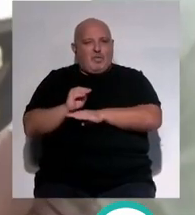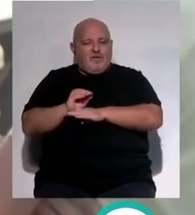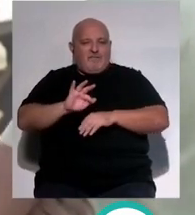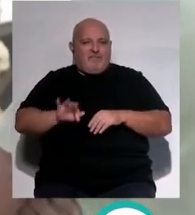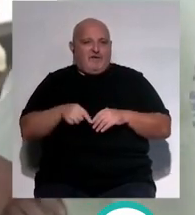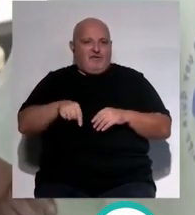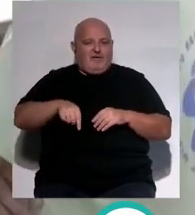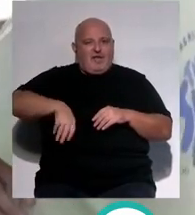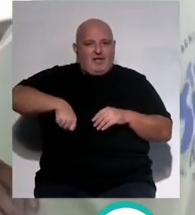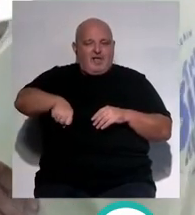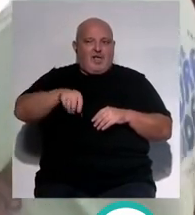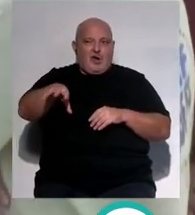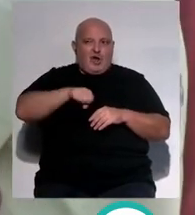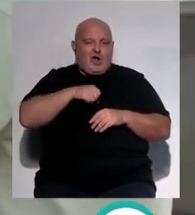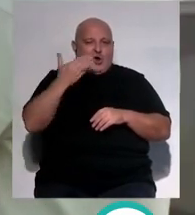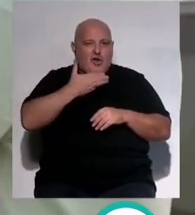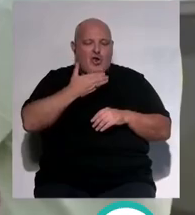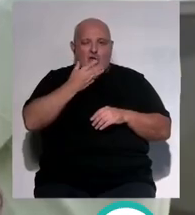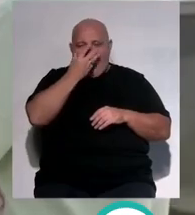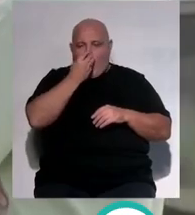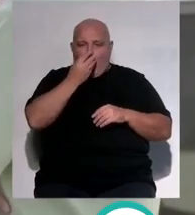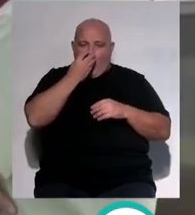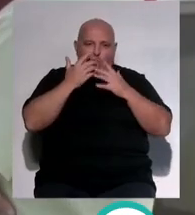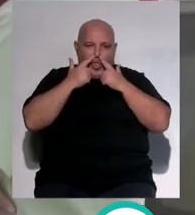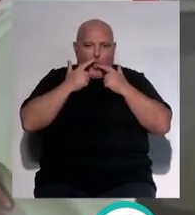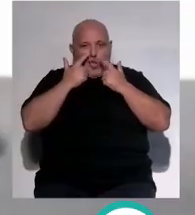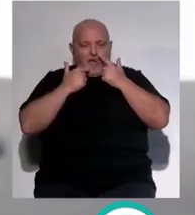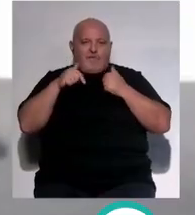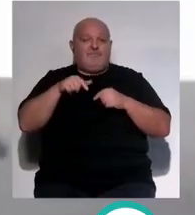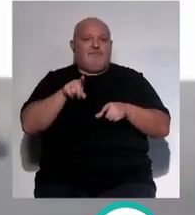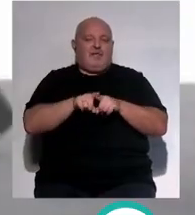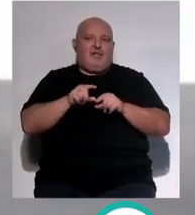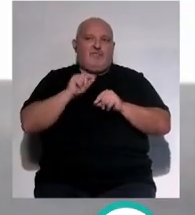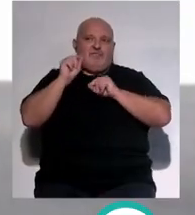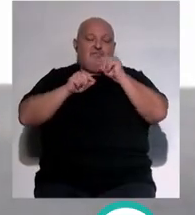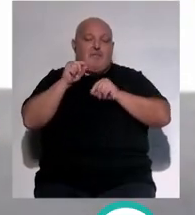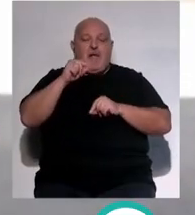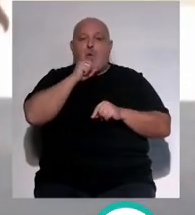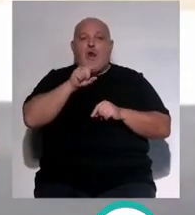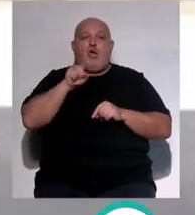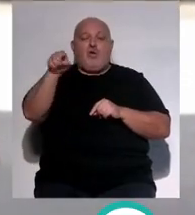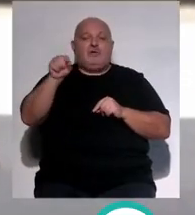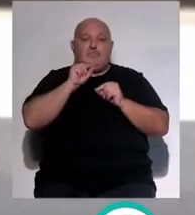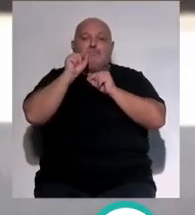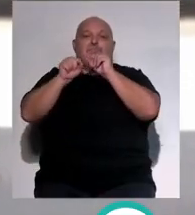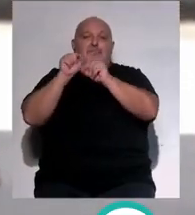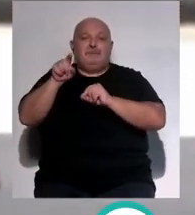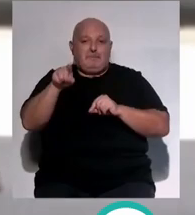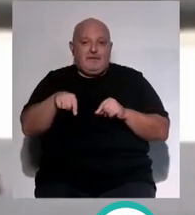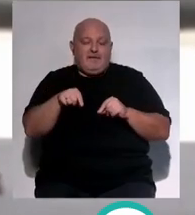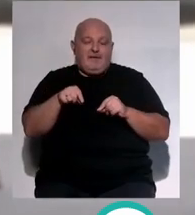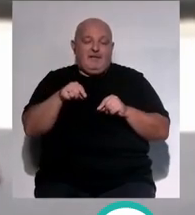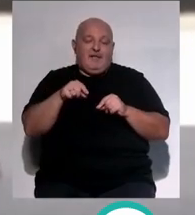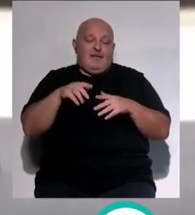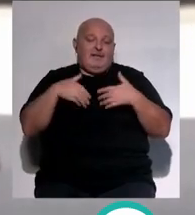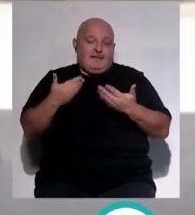esos niños que los recogen de la guardería, llenos de mocos y pueden transmitir esa gripe a esos abuelos y a esas abuelas que sí que se puede